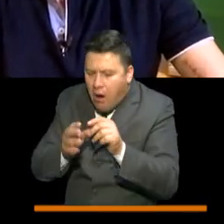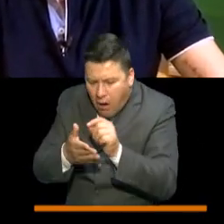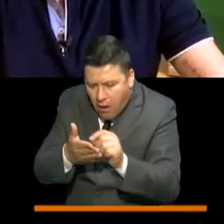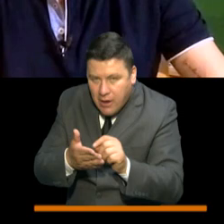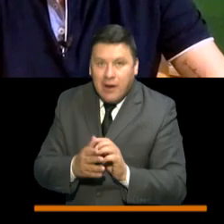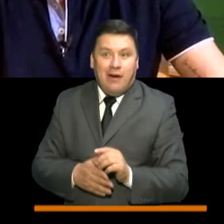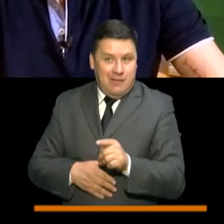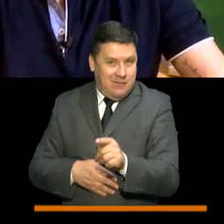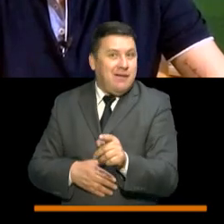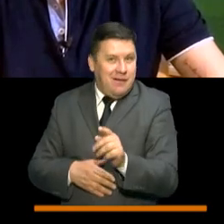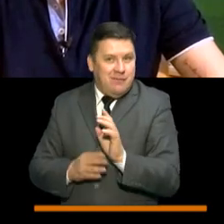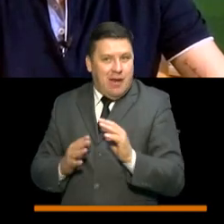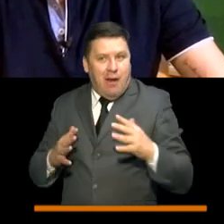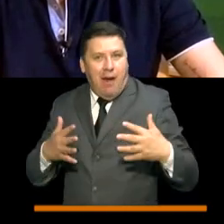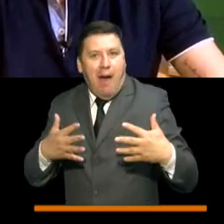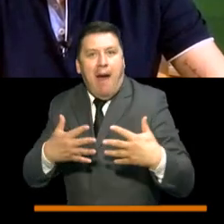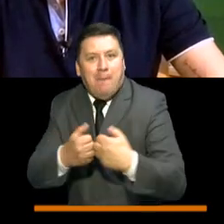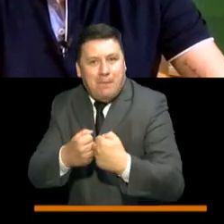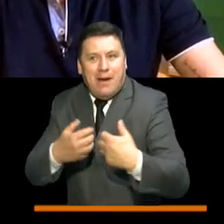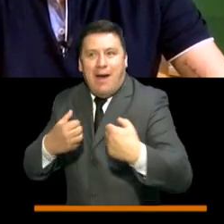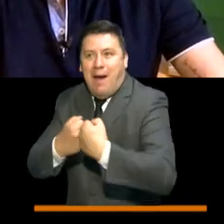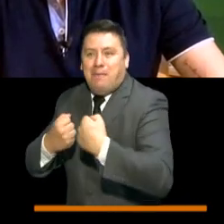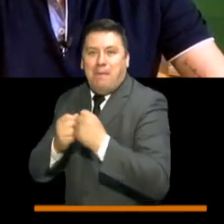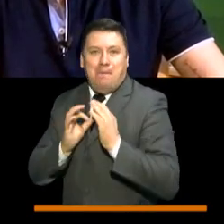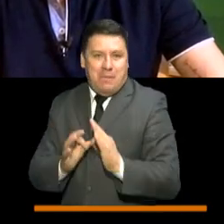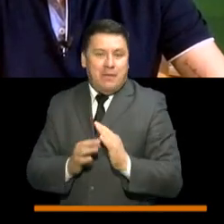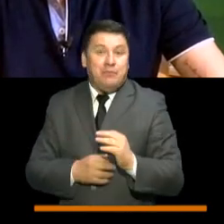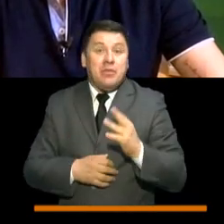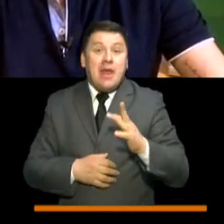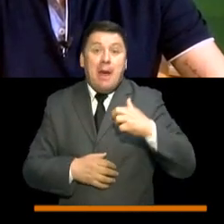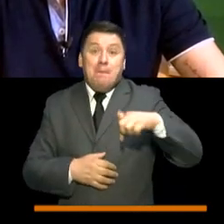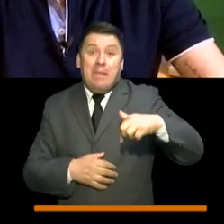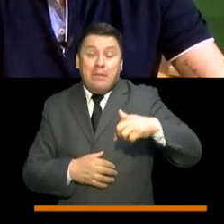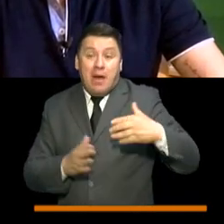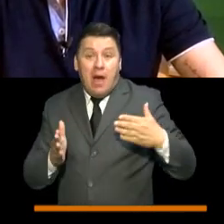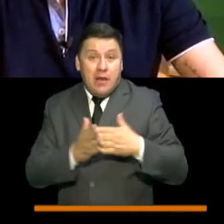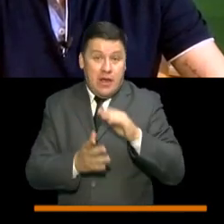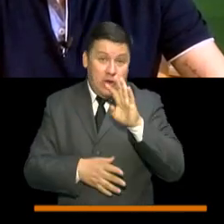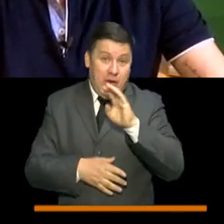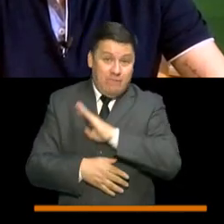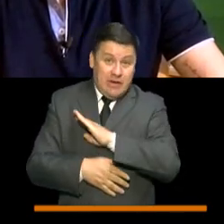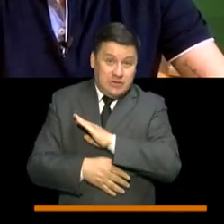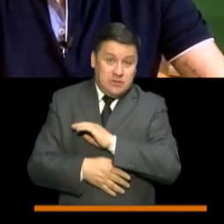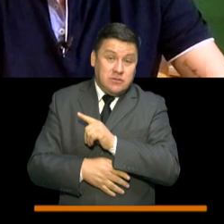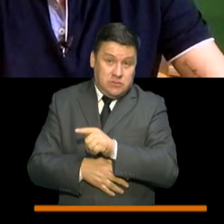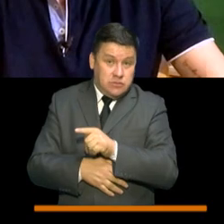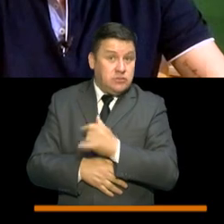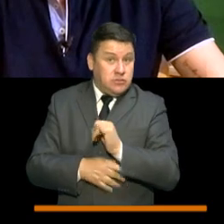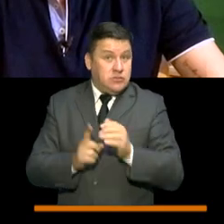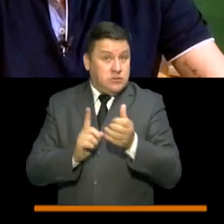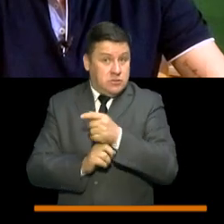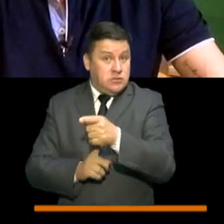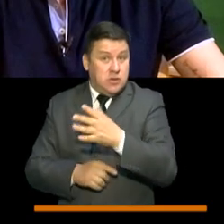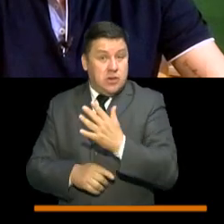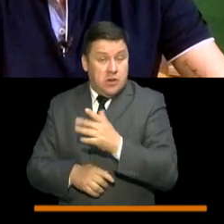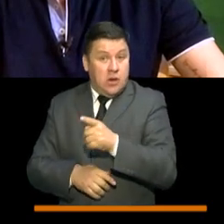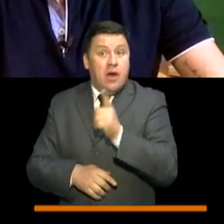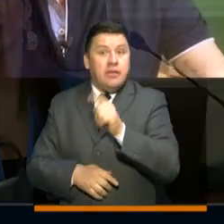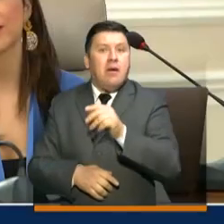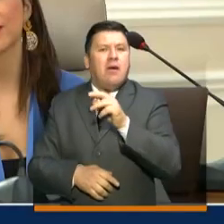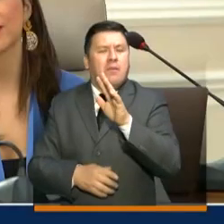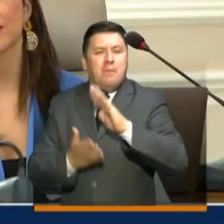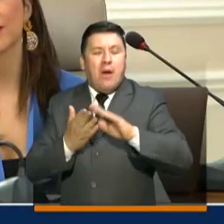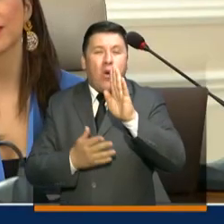ya para aquellos estudiantes que están desde quinto elemental hasta noveno grado, nos estamos apoyando en nuestro canal